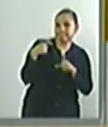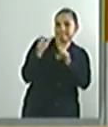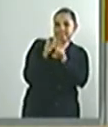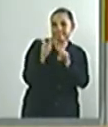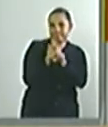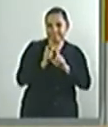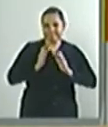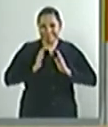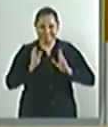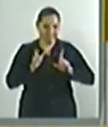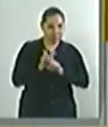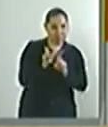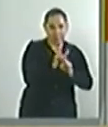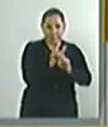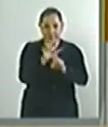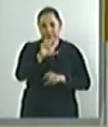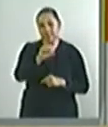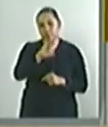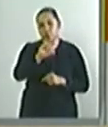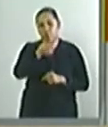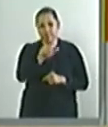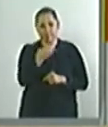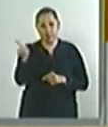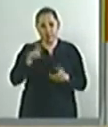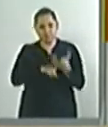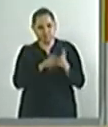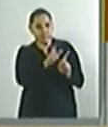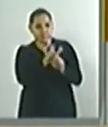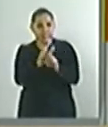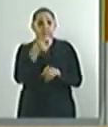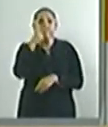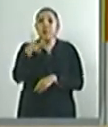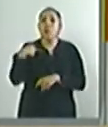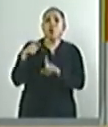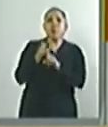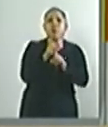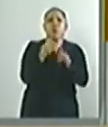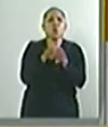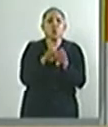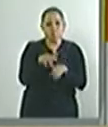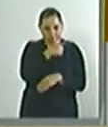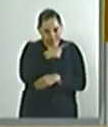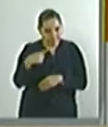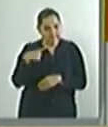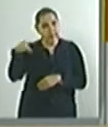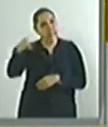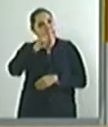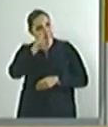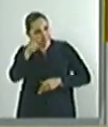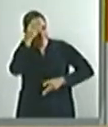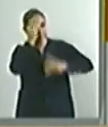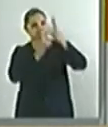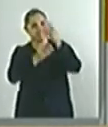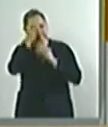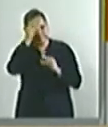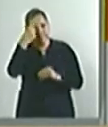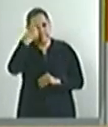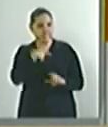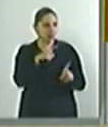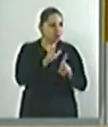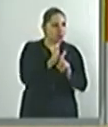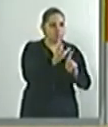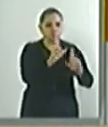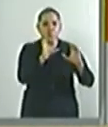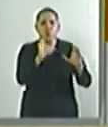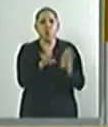las escoltas. Hay que capacitarlos. Para lo cual, hay que modificar la ley de seguridad pública, que sean capacitados y